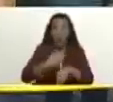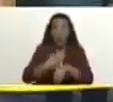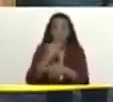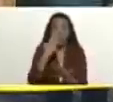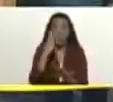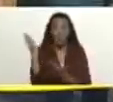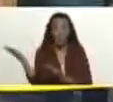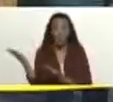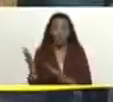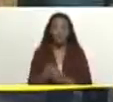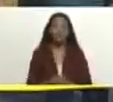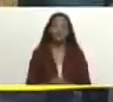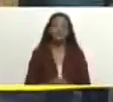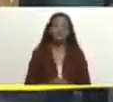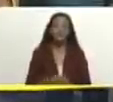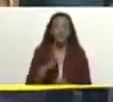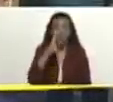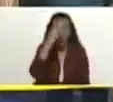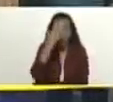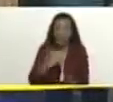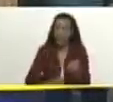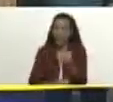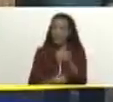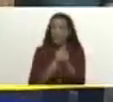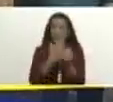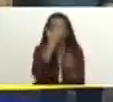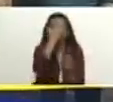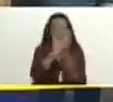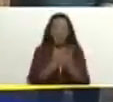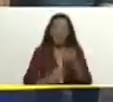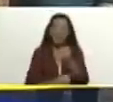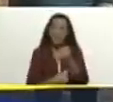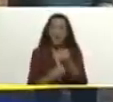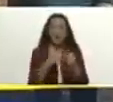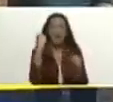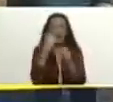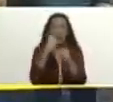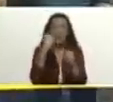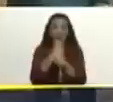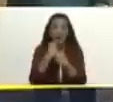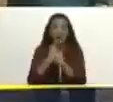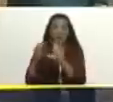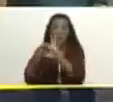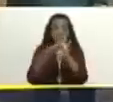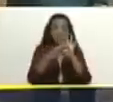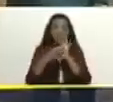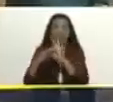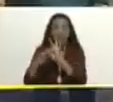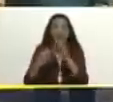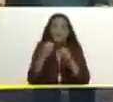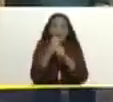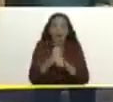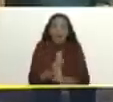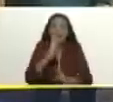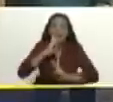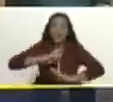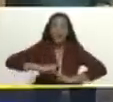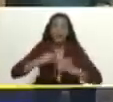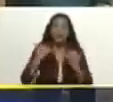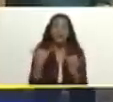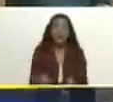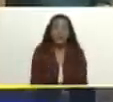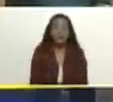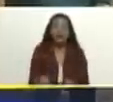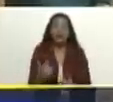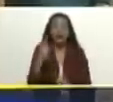Galinde con usted también estamos de frente trabajando mano como nada esperando de su respuesta ya